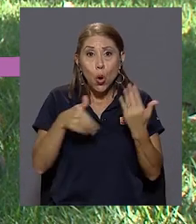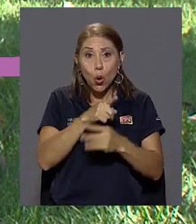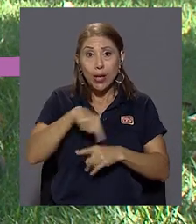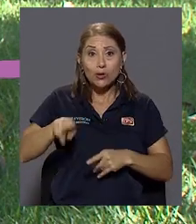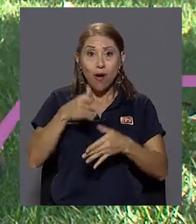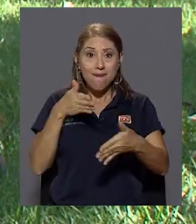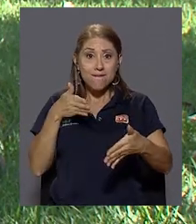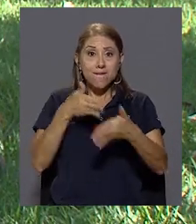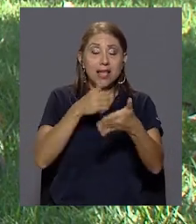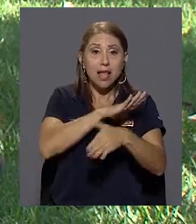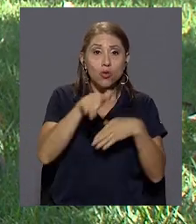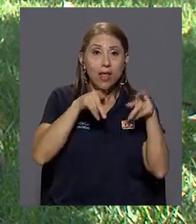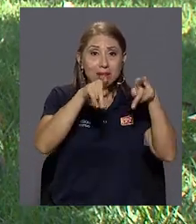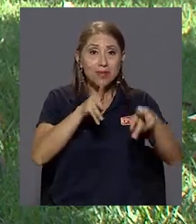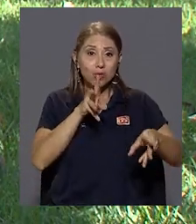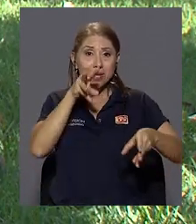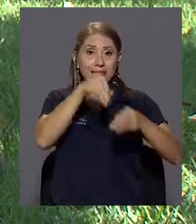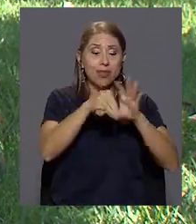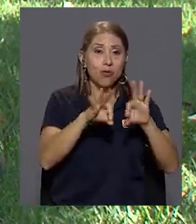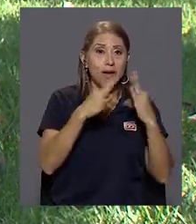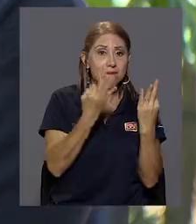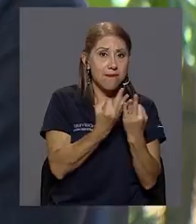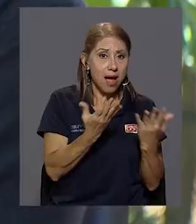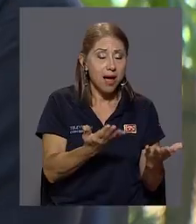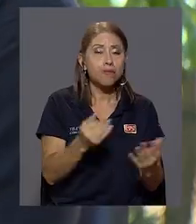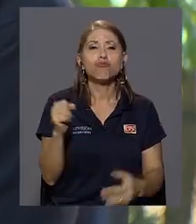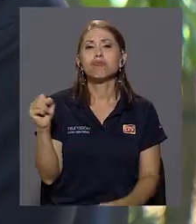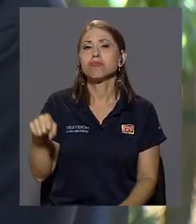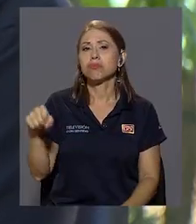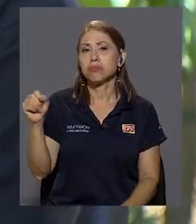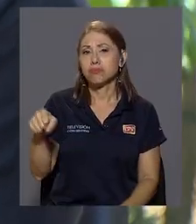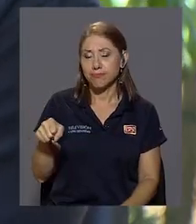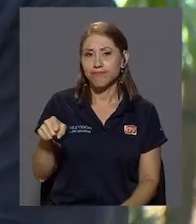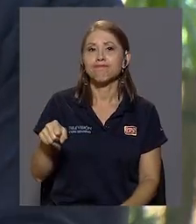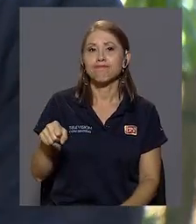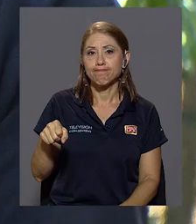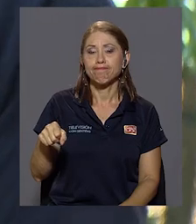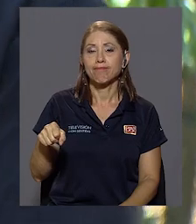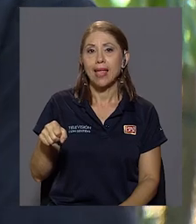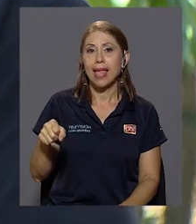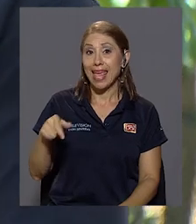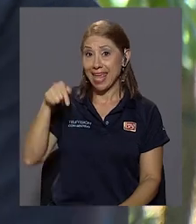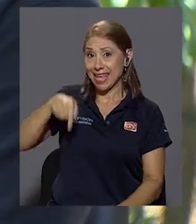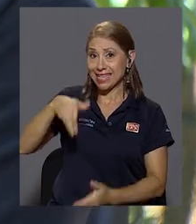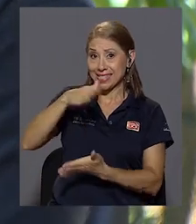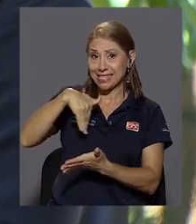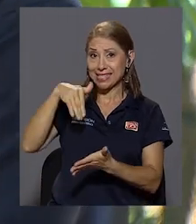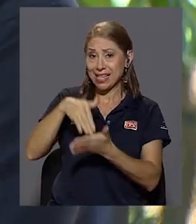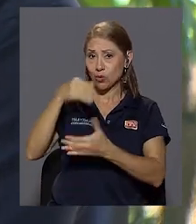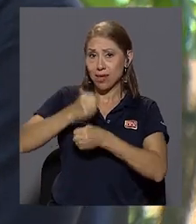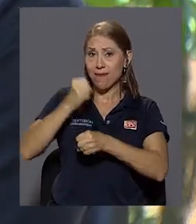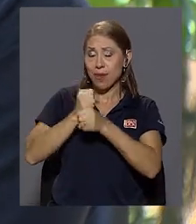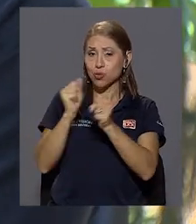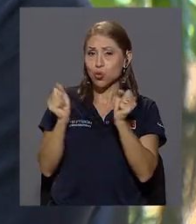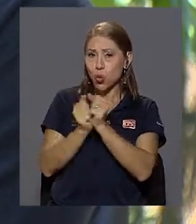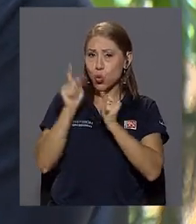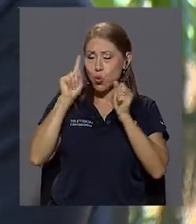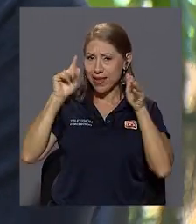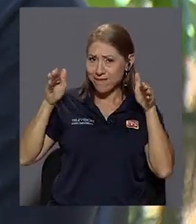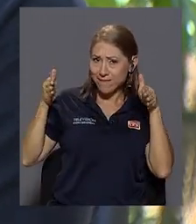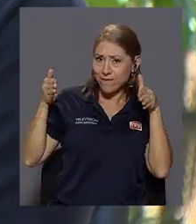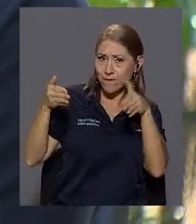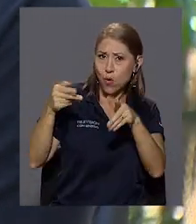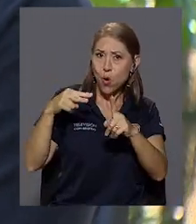afecta a todos los miembros de la familia y no solo. Por supuesto, desde el enfoque que nosotros en este centro trabajamos,